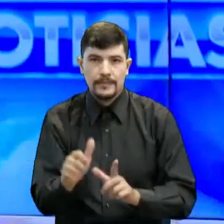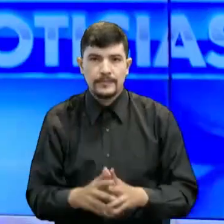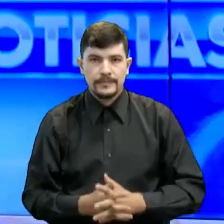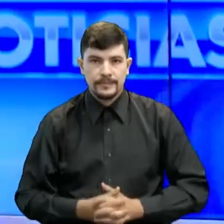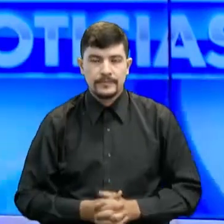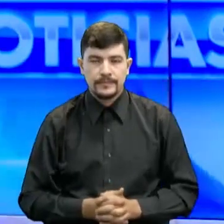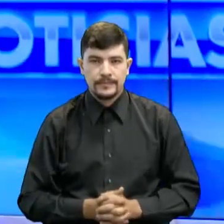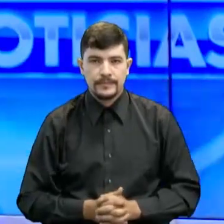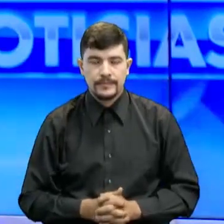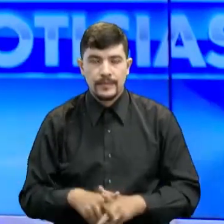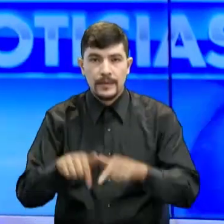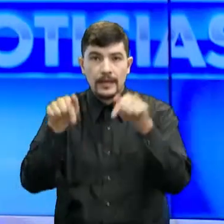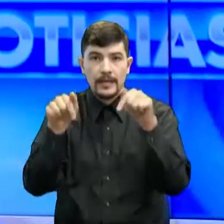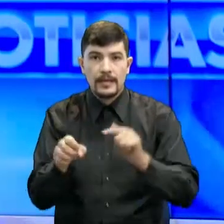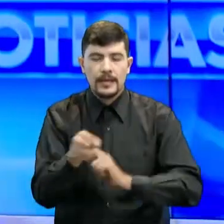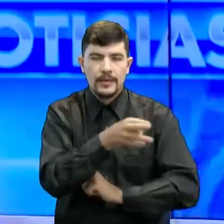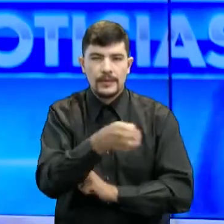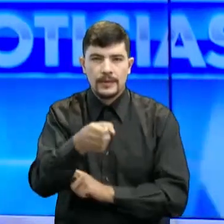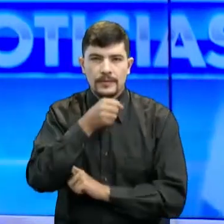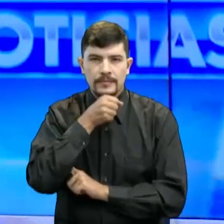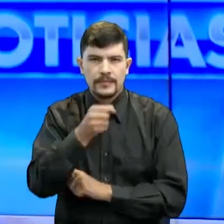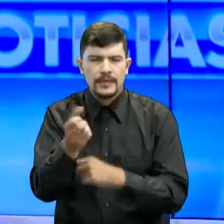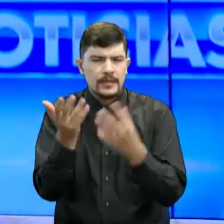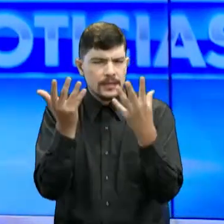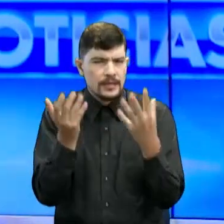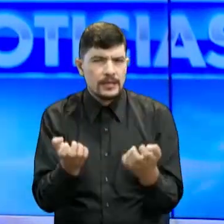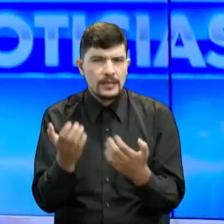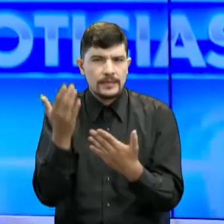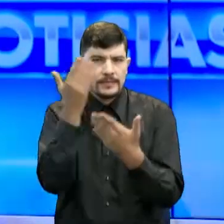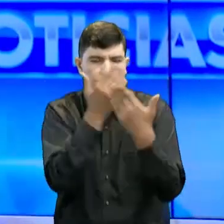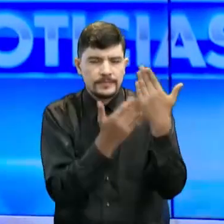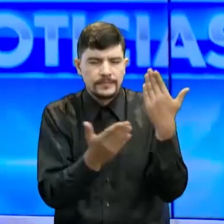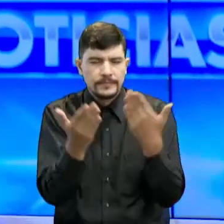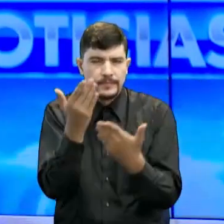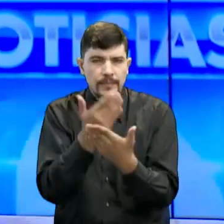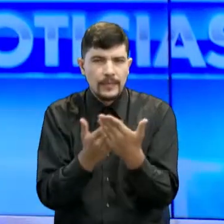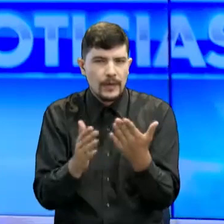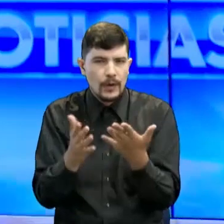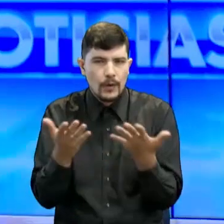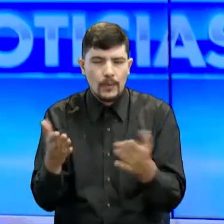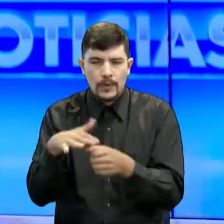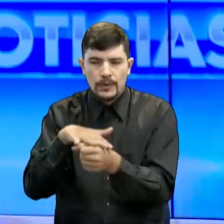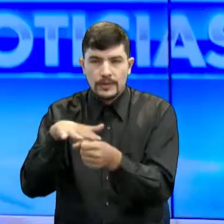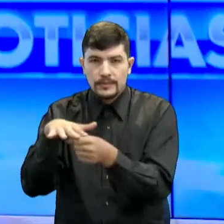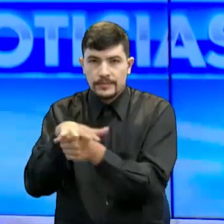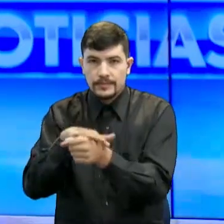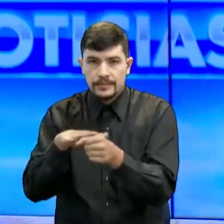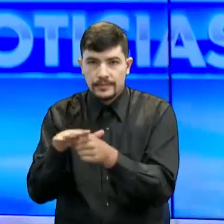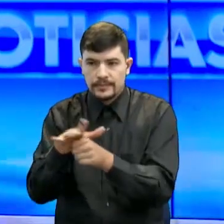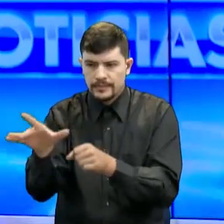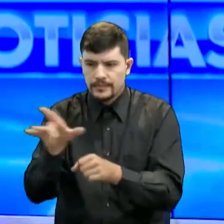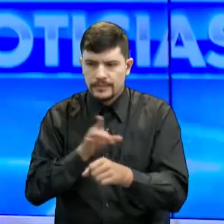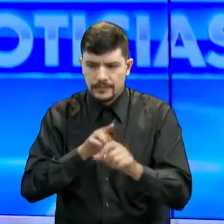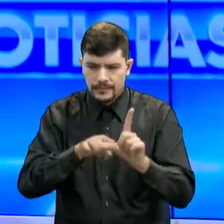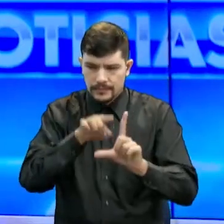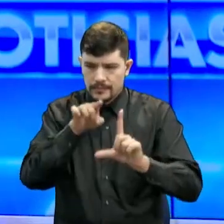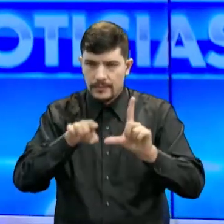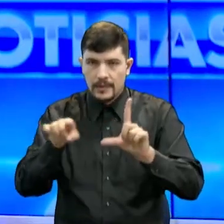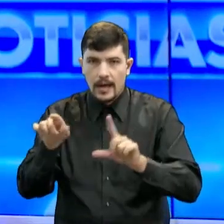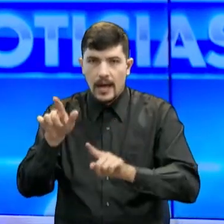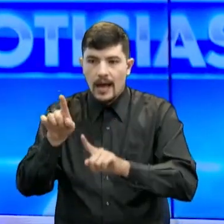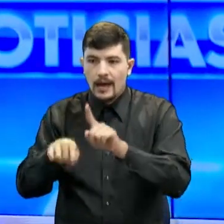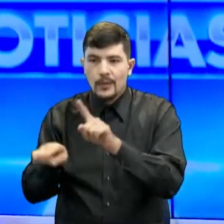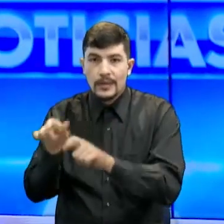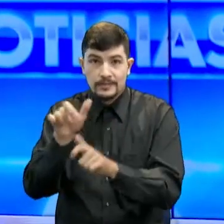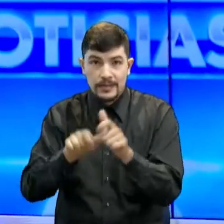Y a continuación en Oriente Noticias queremos analizar cómo está la situación de contagios de COVID-19 referente a las personas que han logrado